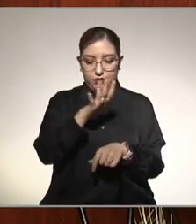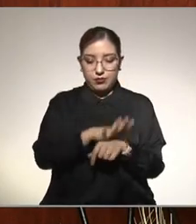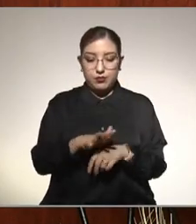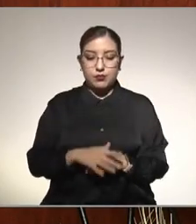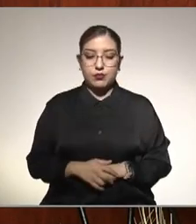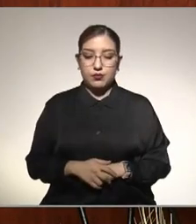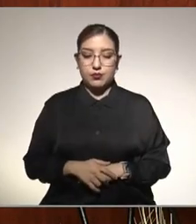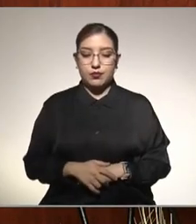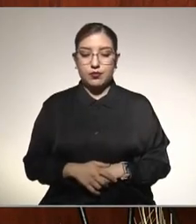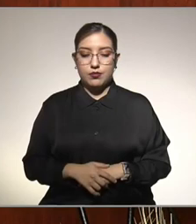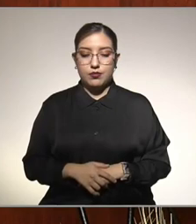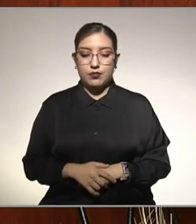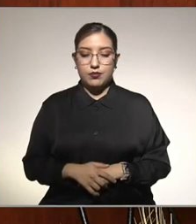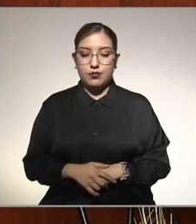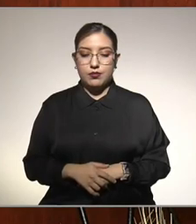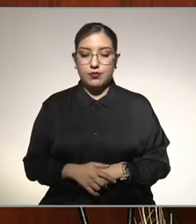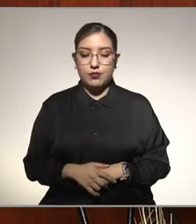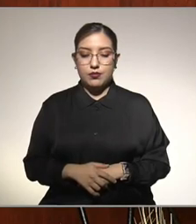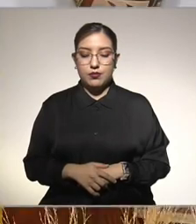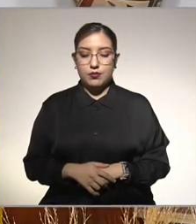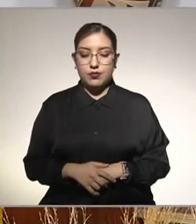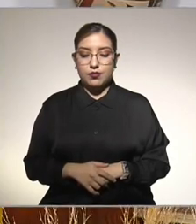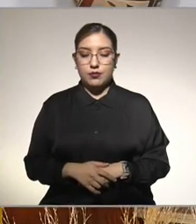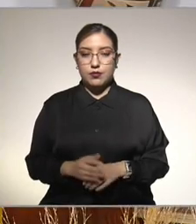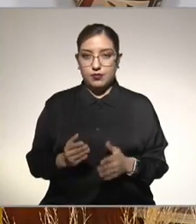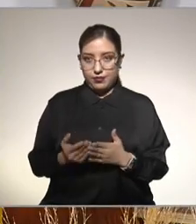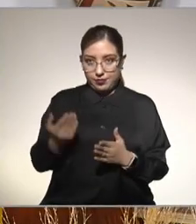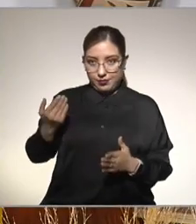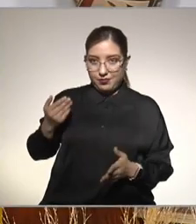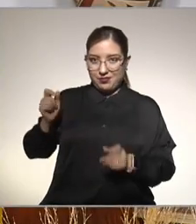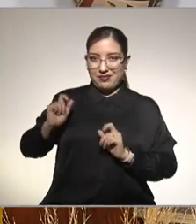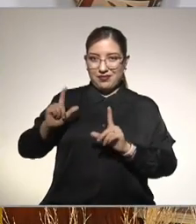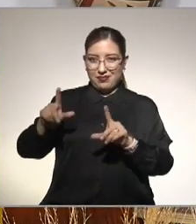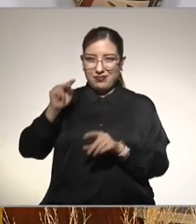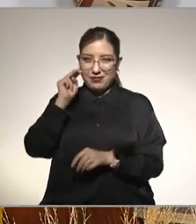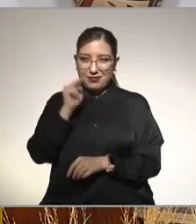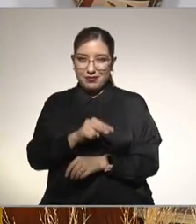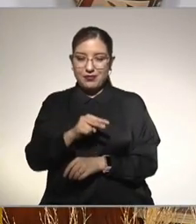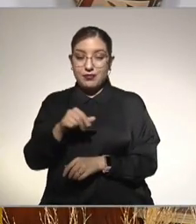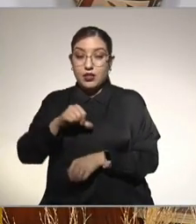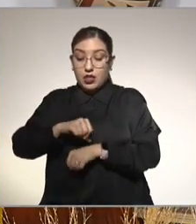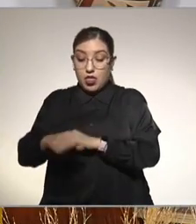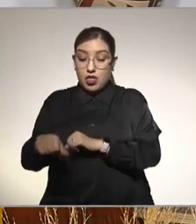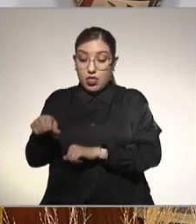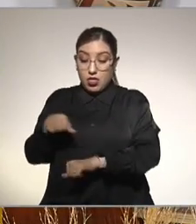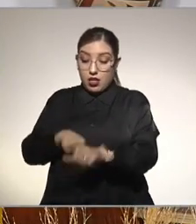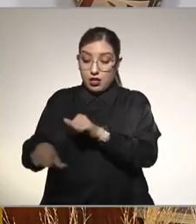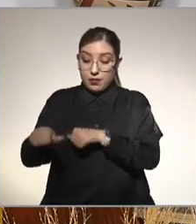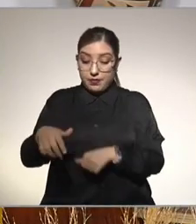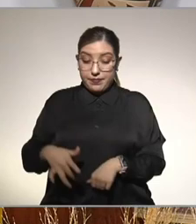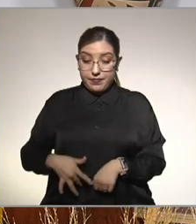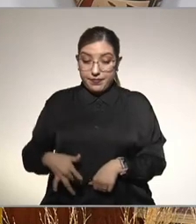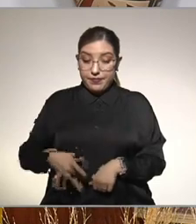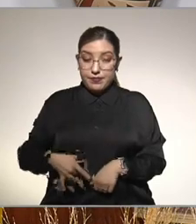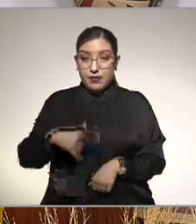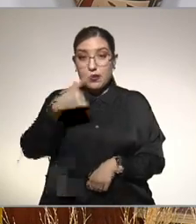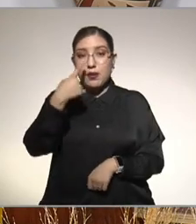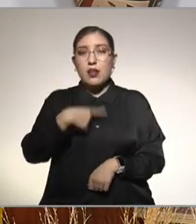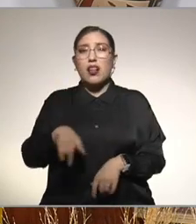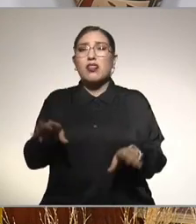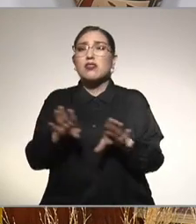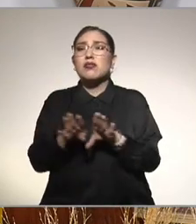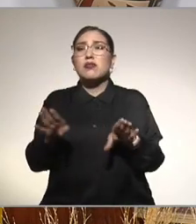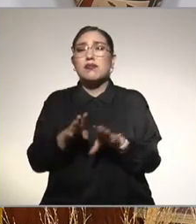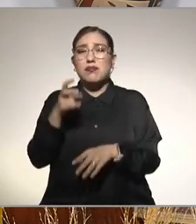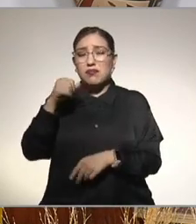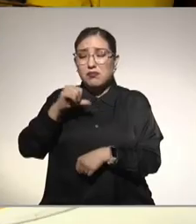lo tiene su médico especialista en base al testimonio que vimos el trasplante hepático no es para hígado graso sino es cuando se hace un